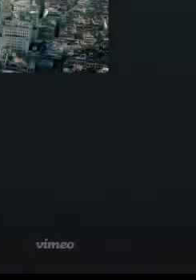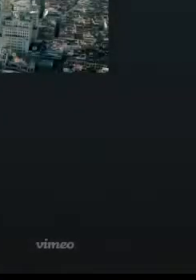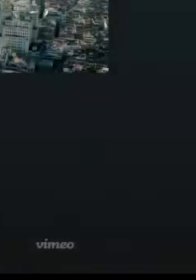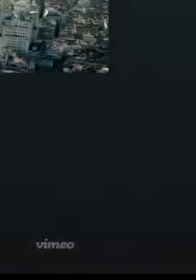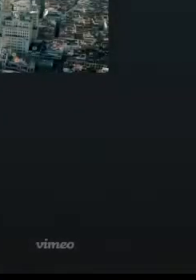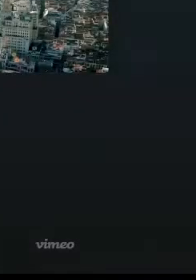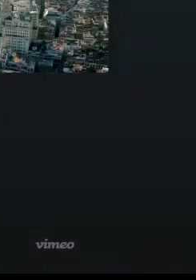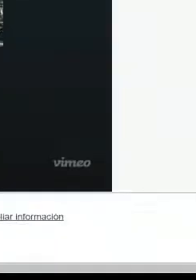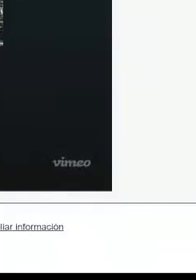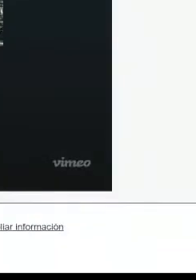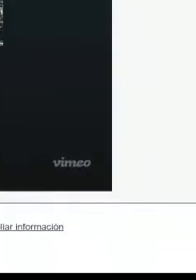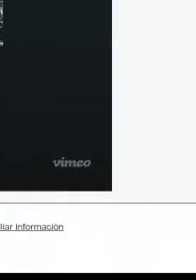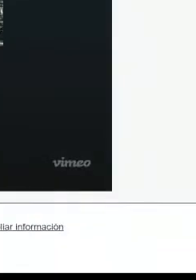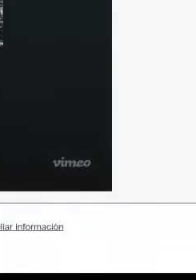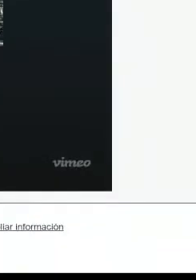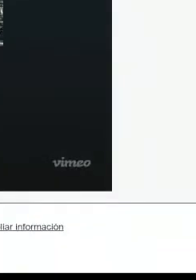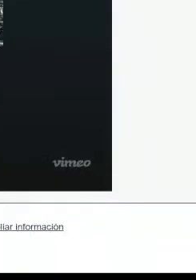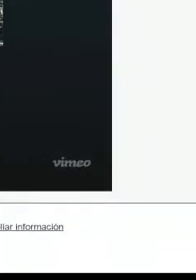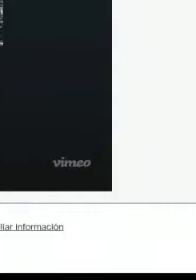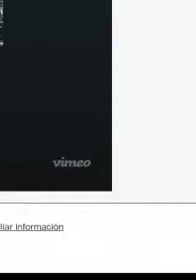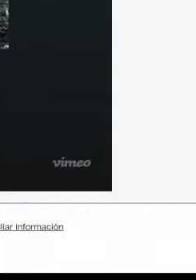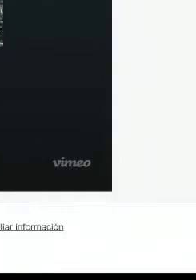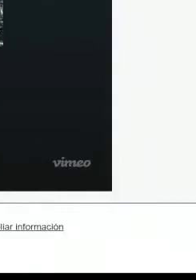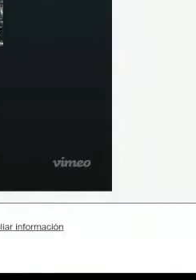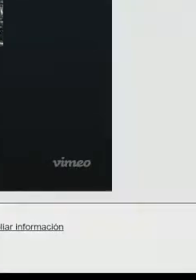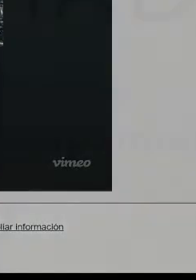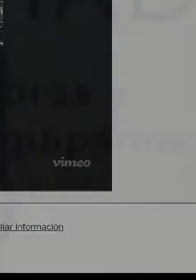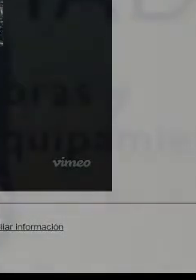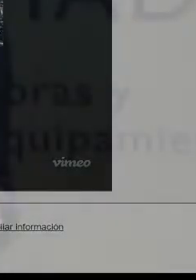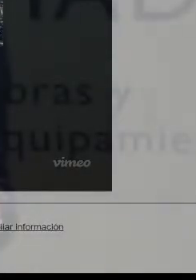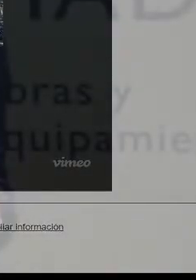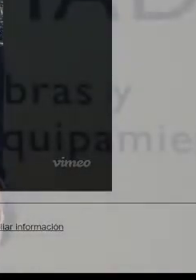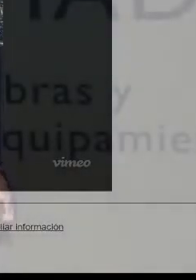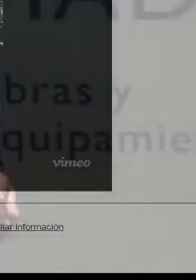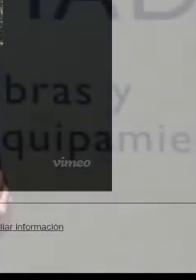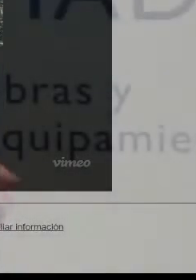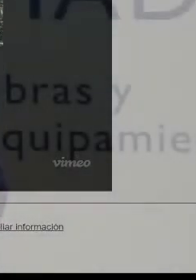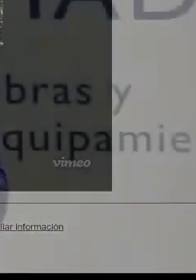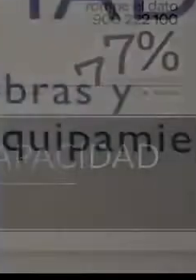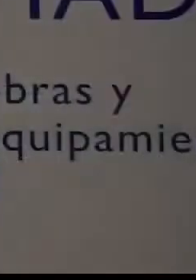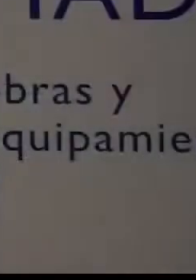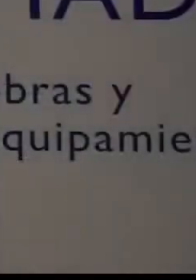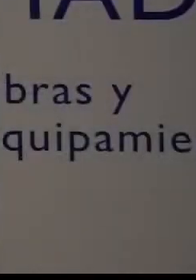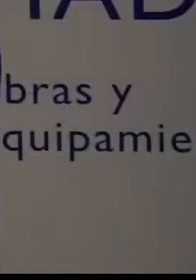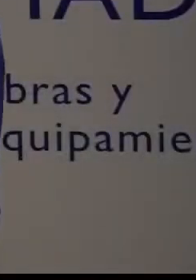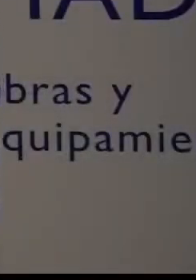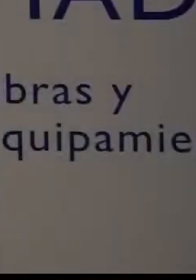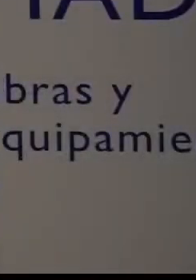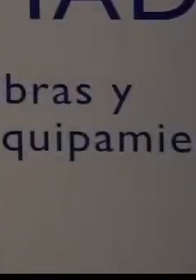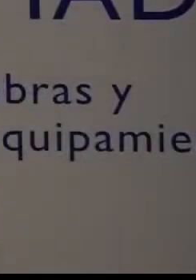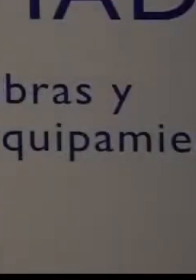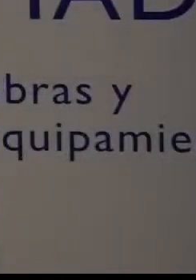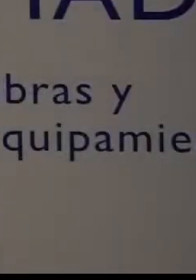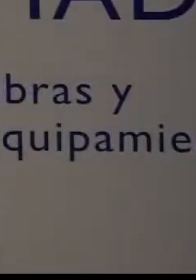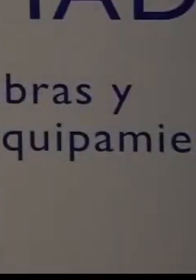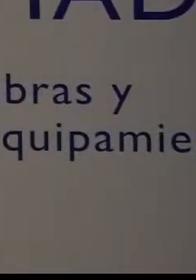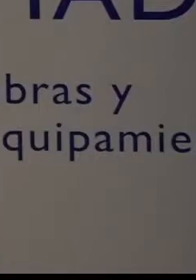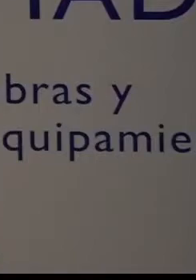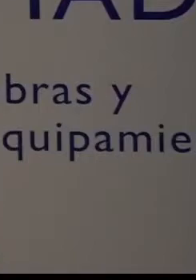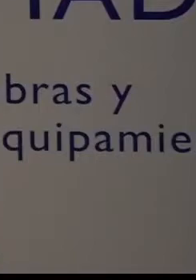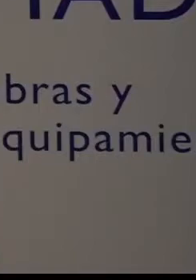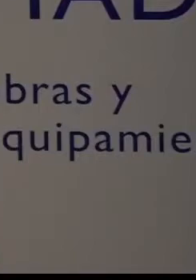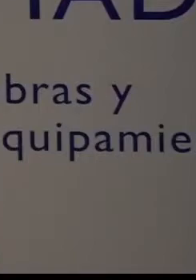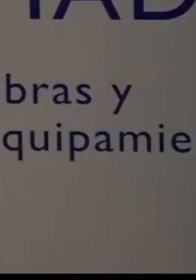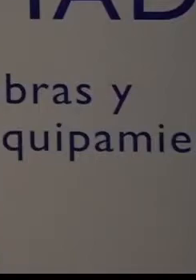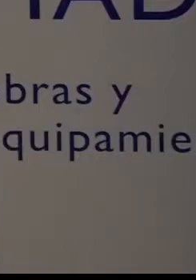Bueno, ese es el vídeo que hicimos y está muy bien sensibilizar y ayudar a la detección, pero ¿qué pasa cuando detectamos que